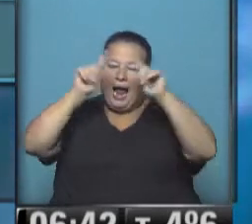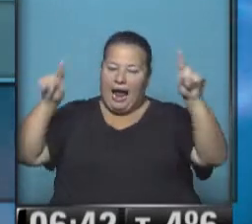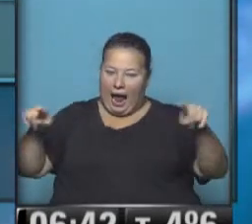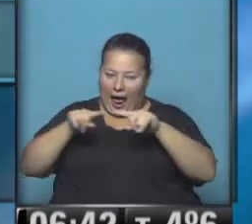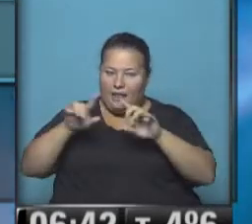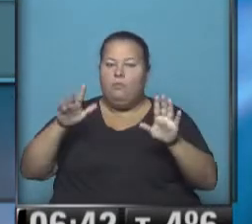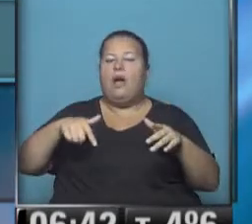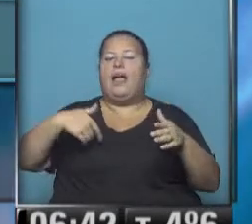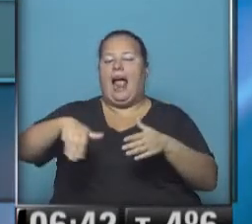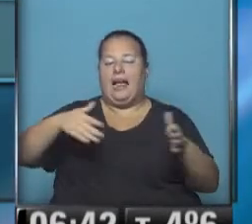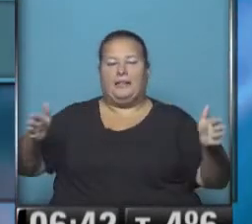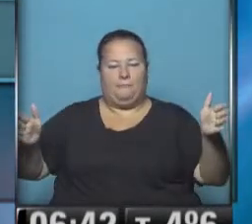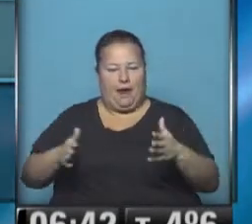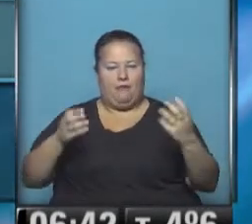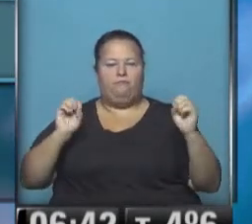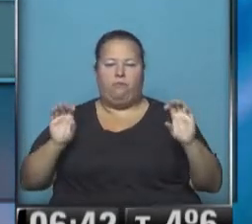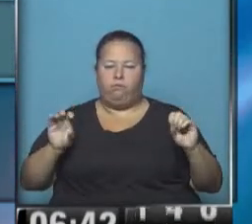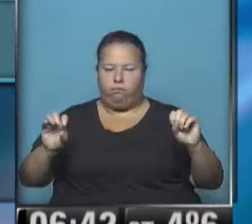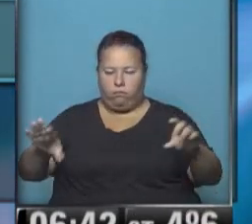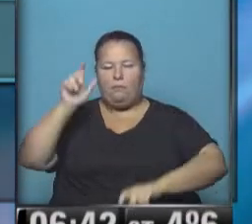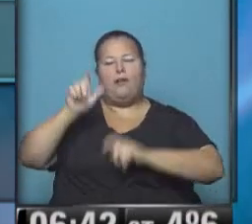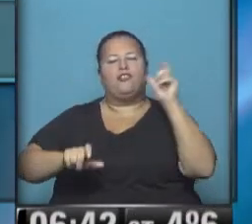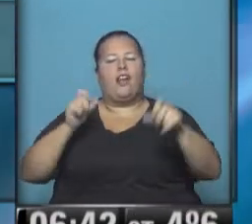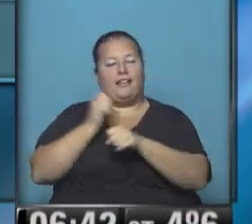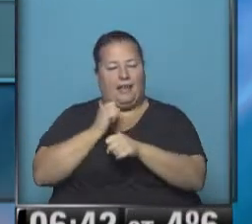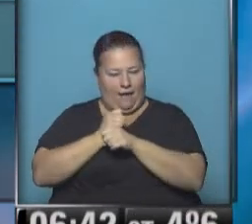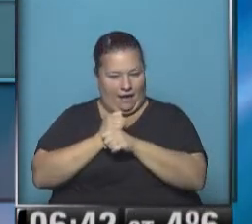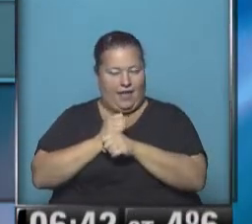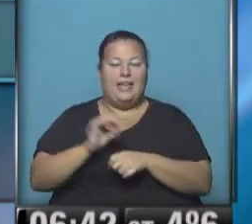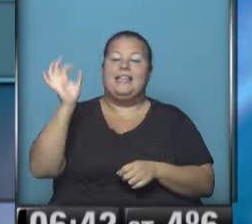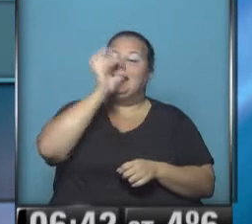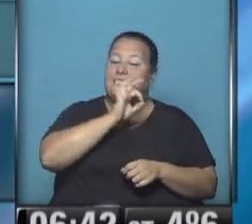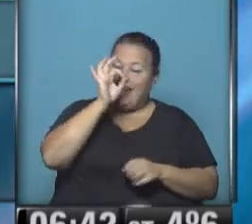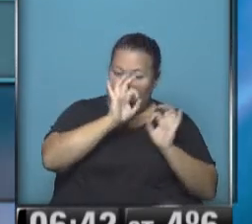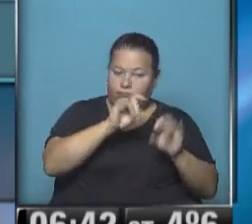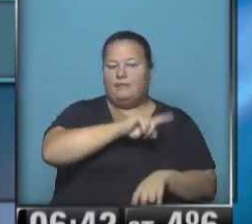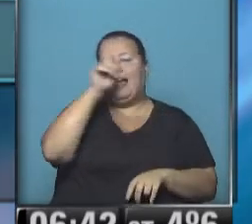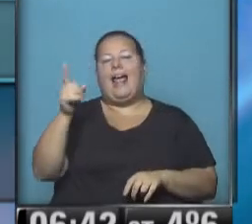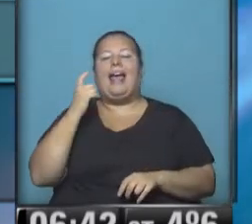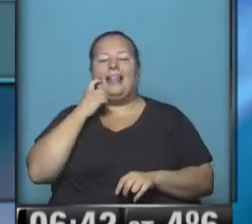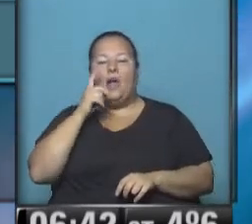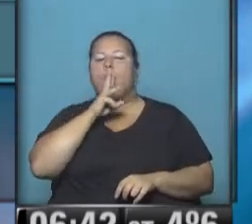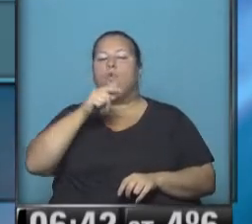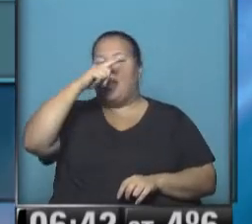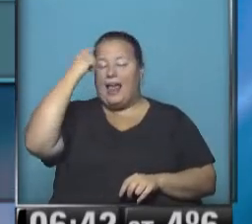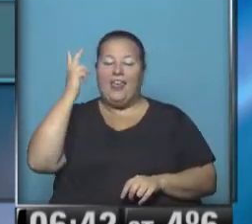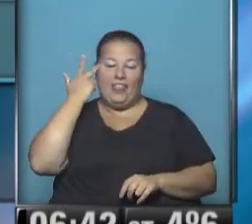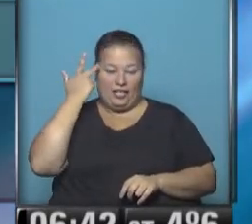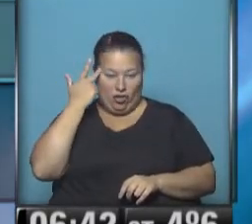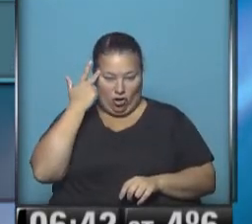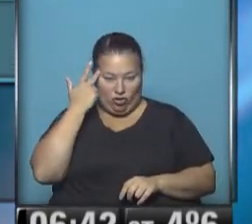que hay reducción de calzada, balizamiento y personal trabajando. De Chaco nos vamos a Entre Ríos, Ruta Nacional 18,